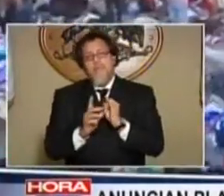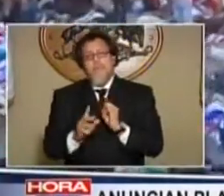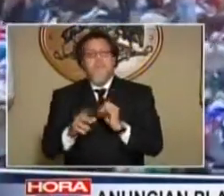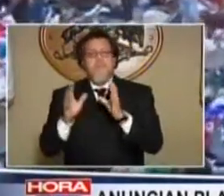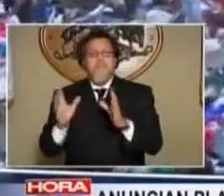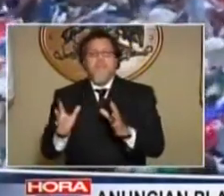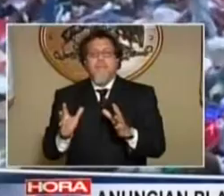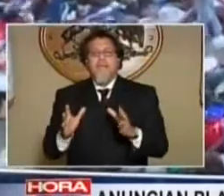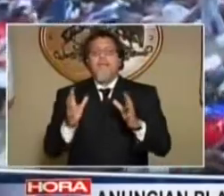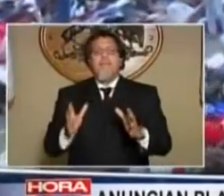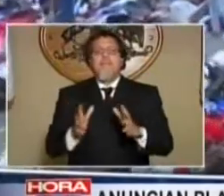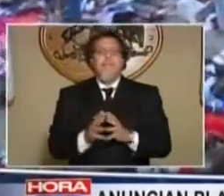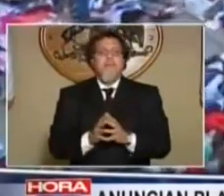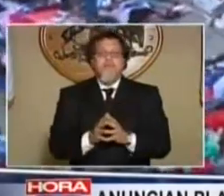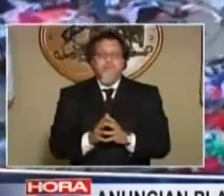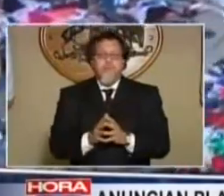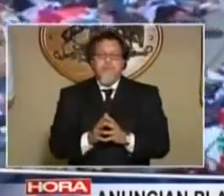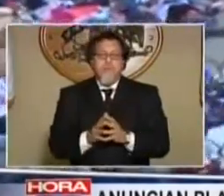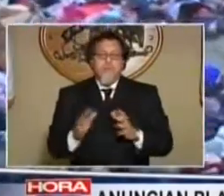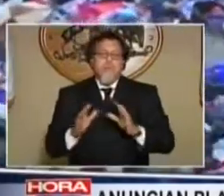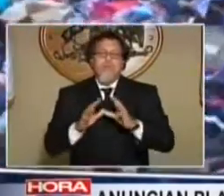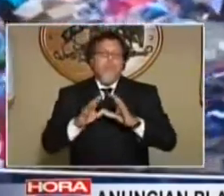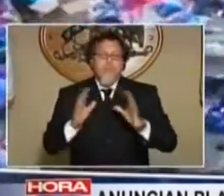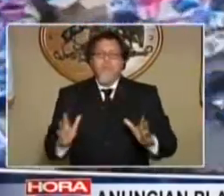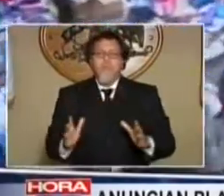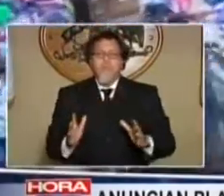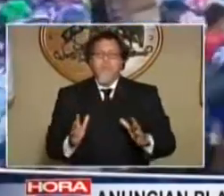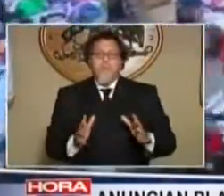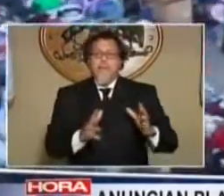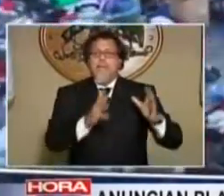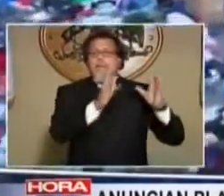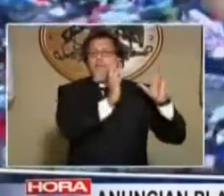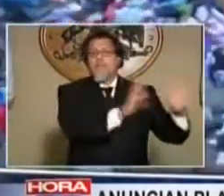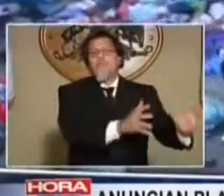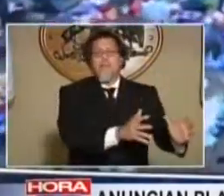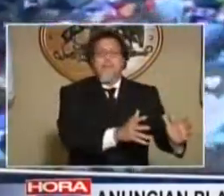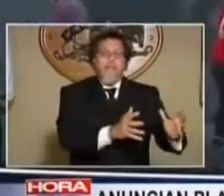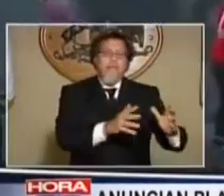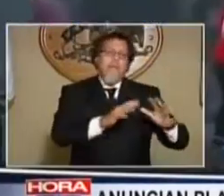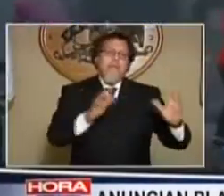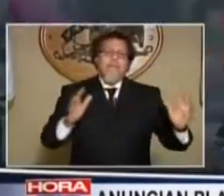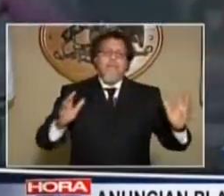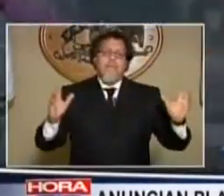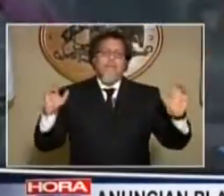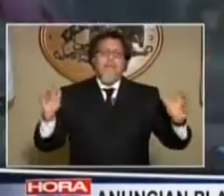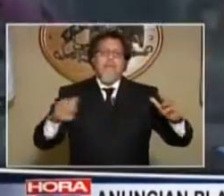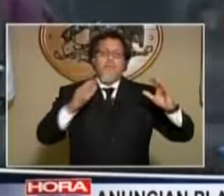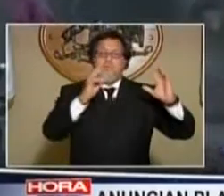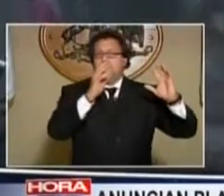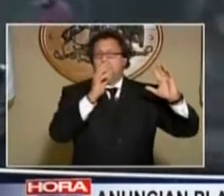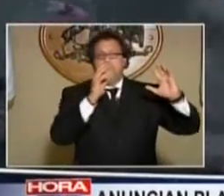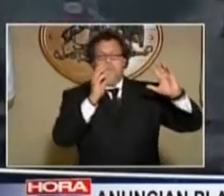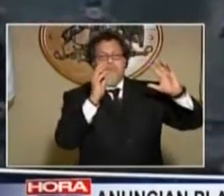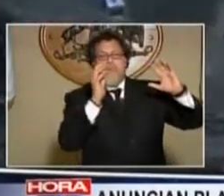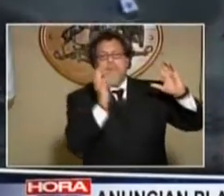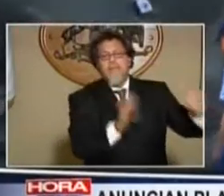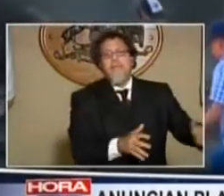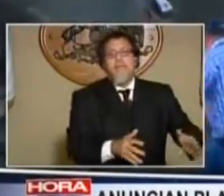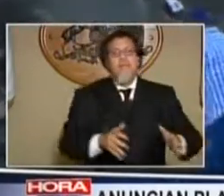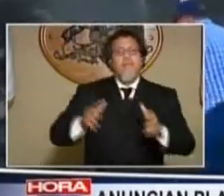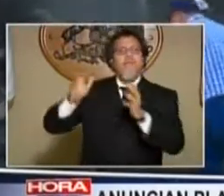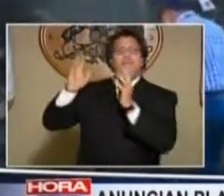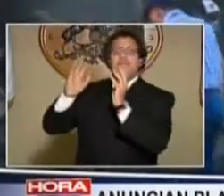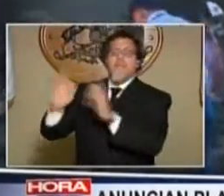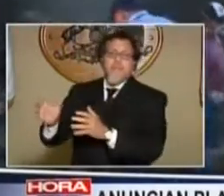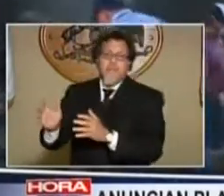un delegado especial presidencial para el tema de reconstrucción. Y esto no es menor. El alcalde no se lo va a pedir porque ya las alcaldías están superadas por su trabajo